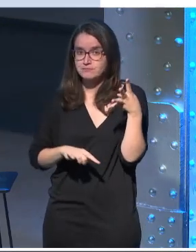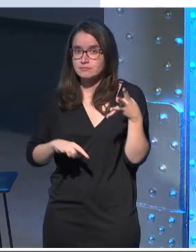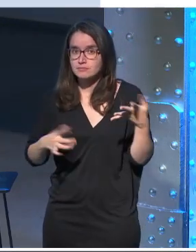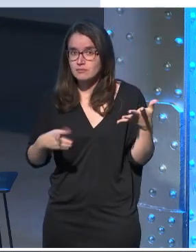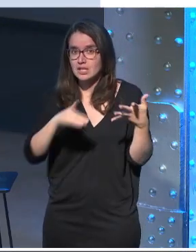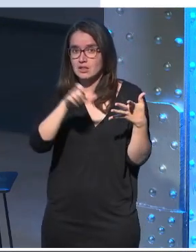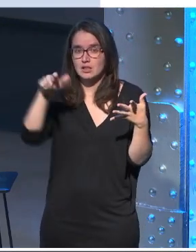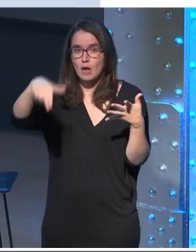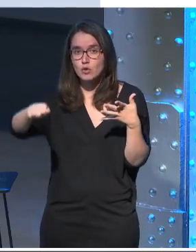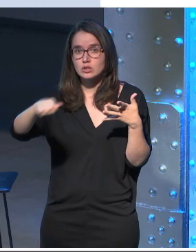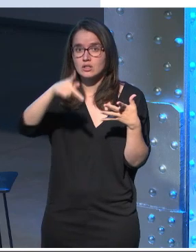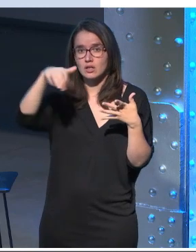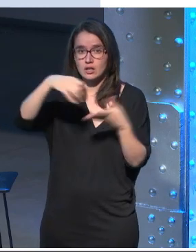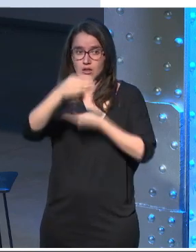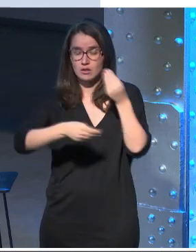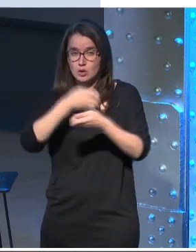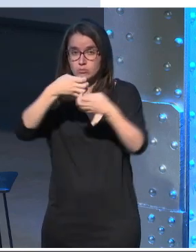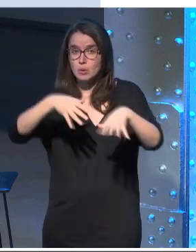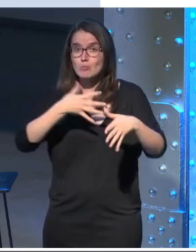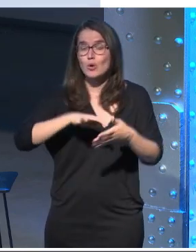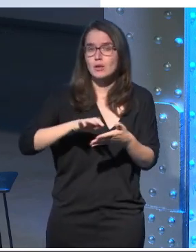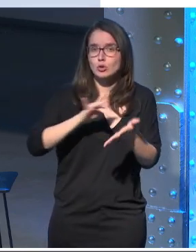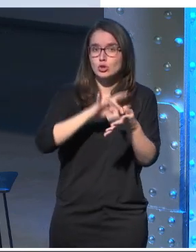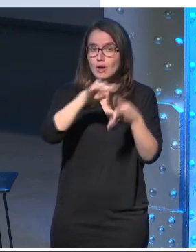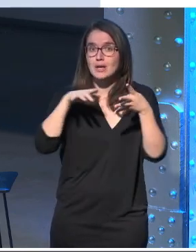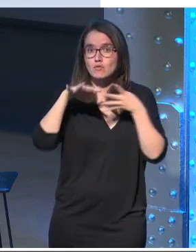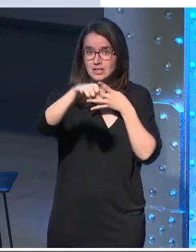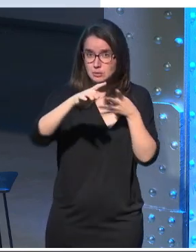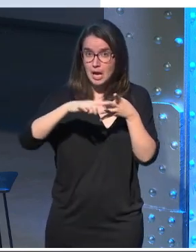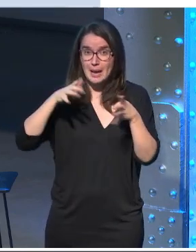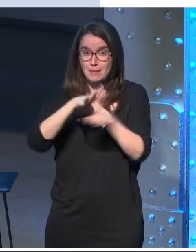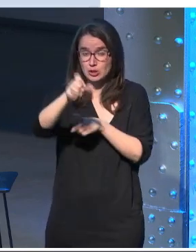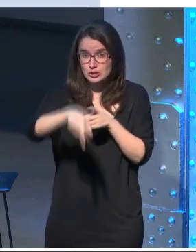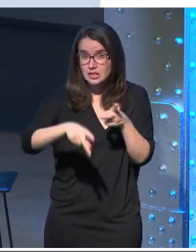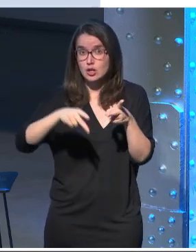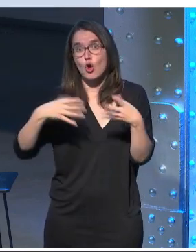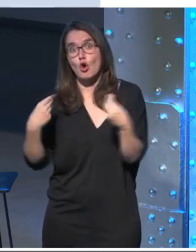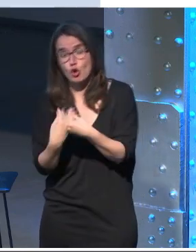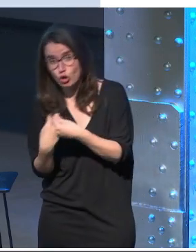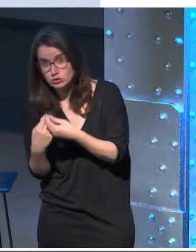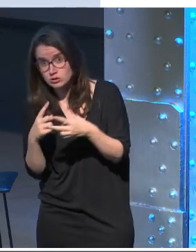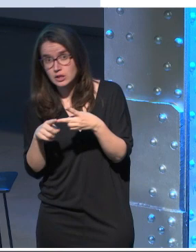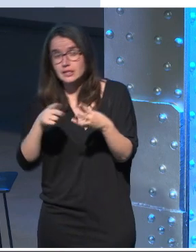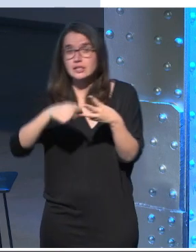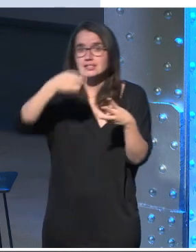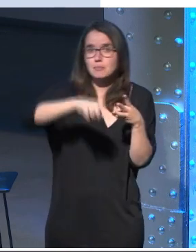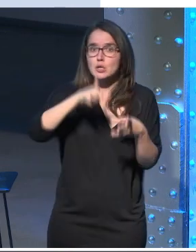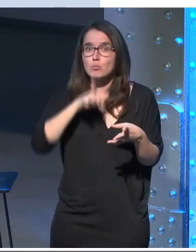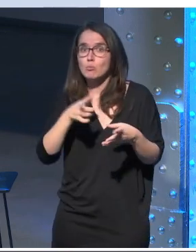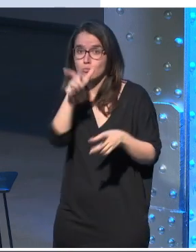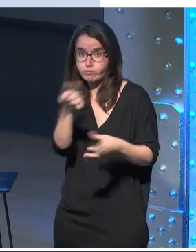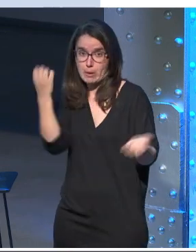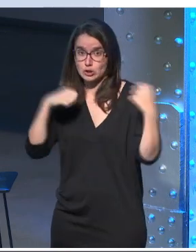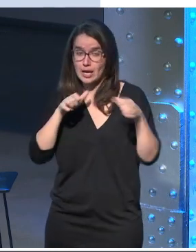Devon, Dolan y Ken Bay hicieron esta matriz ¿vale? en la cual podemos ser un bien o fantasma sin impacto o bien o fantasma con impacto y también un personaje